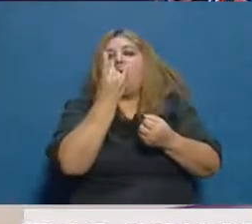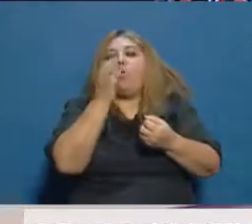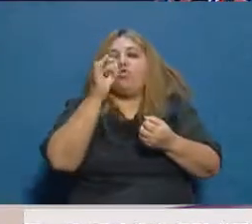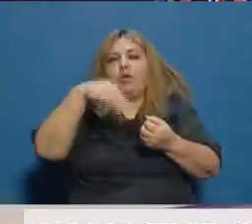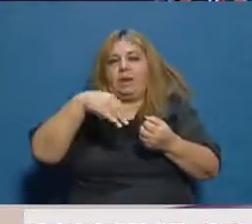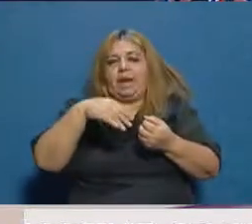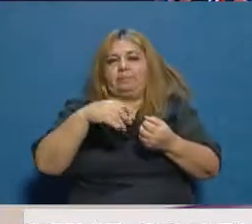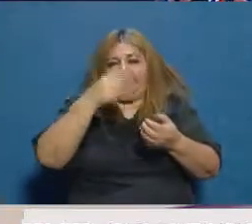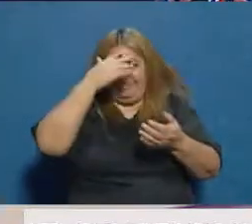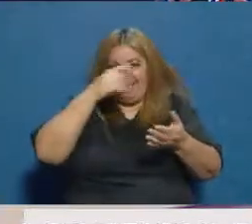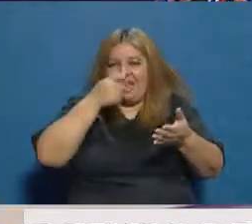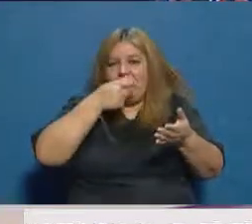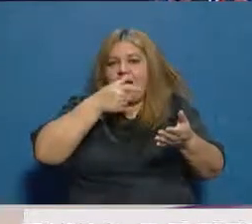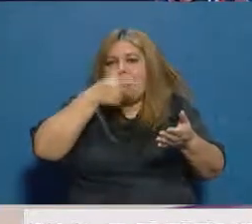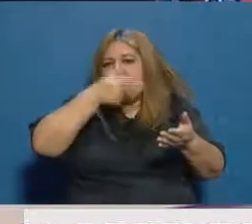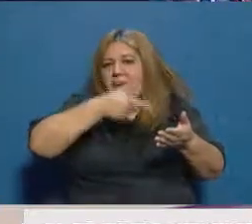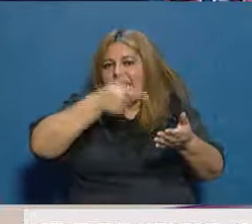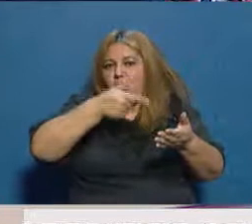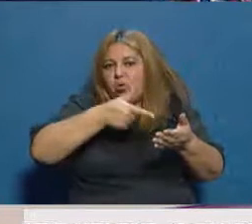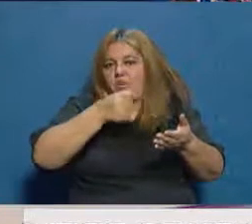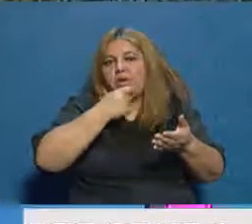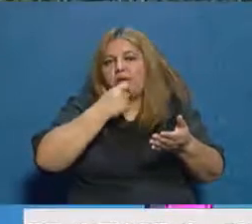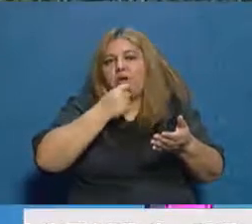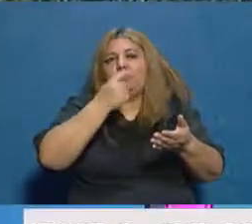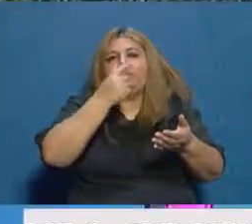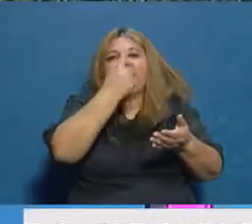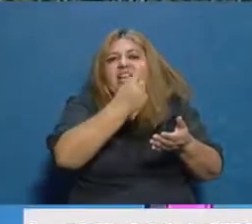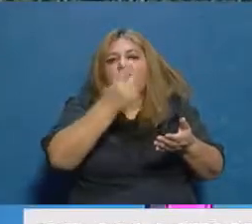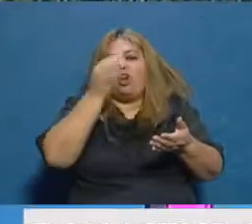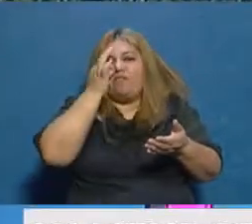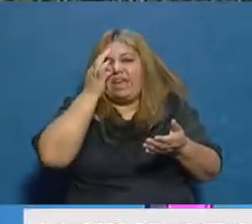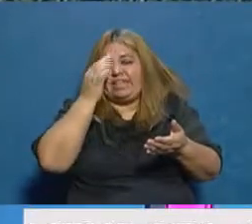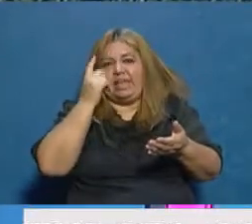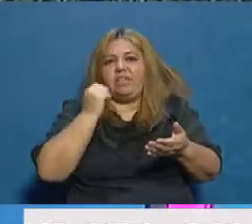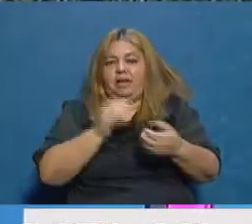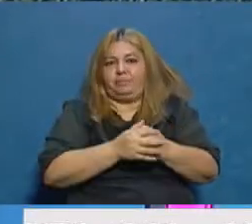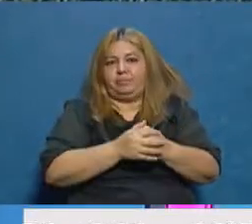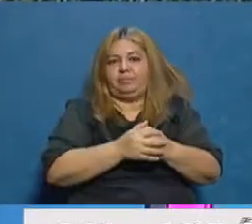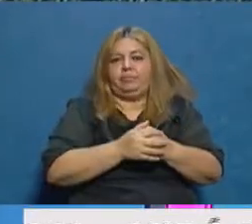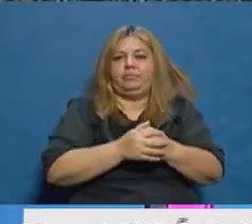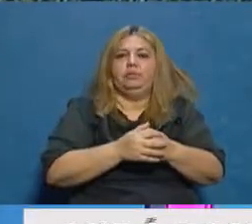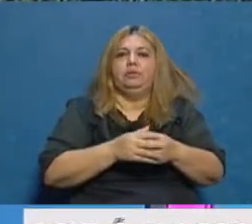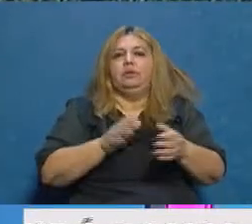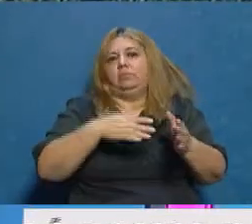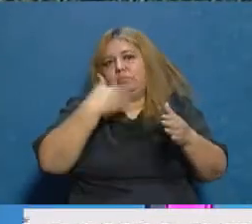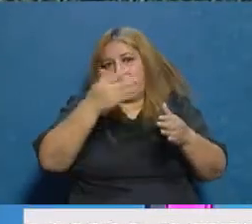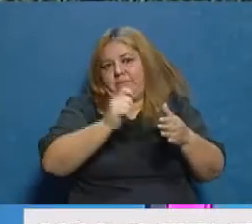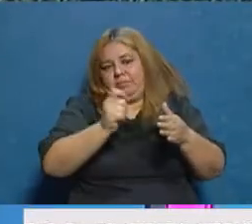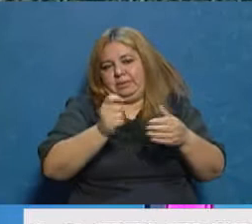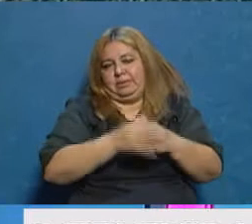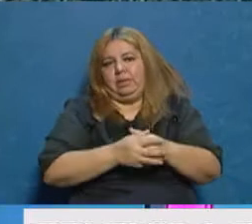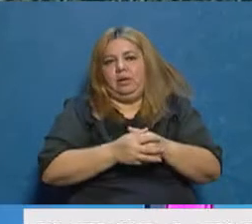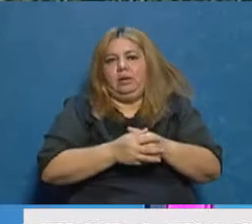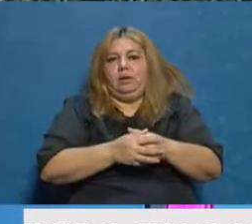120 días. Y en vez de que se pague el 75%, lo que la UOM ha conseguido es que